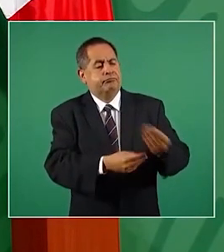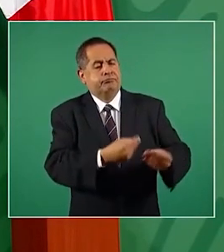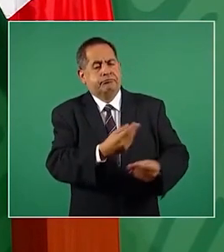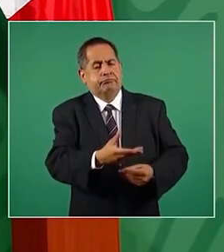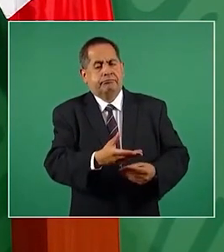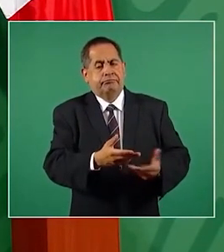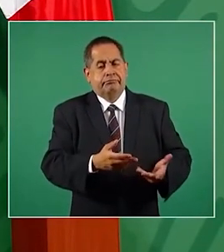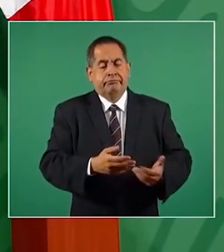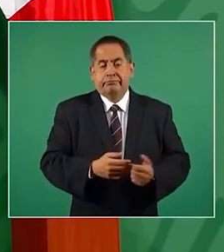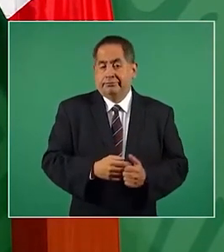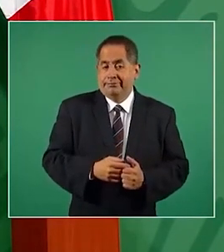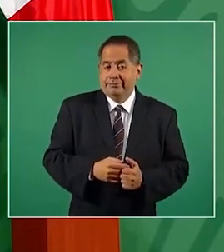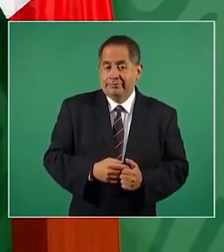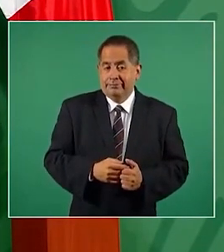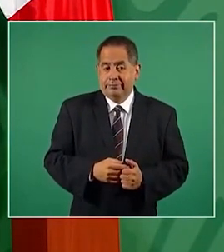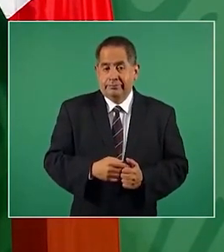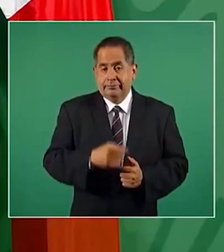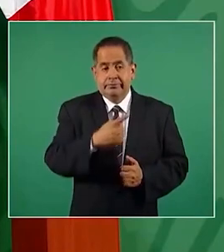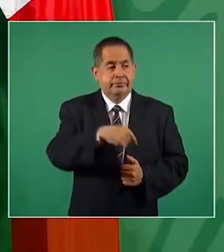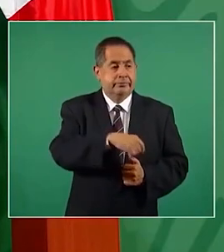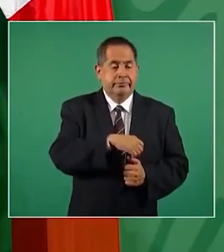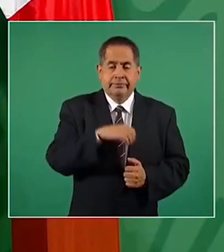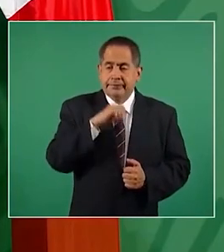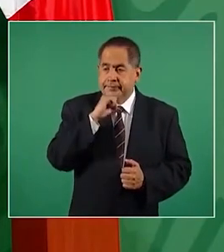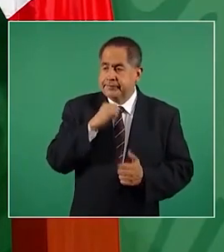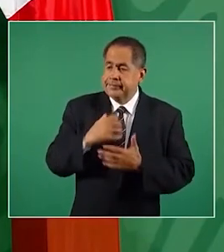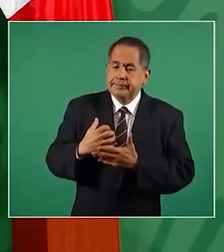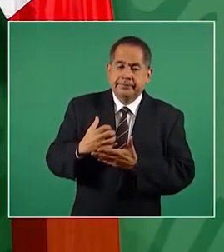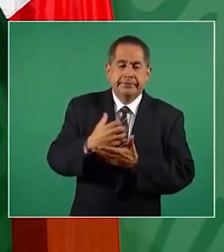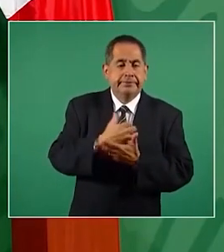que han hecho su agosto